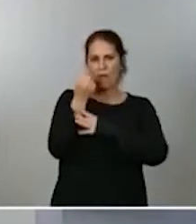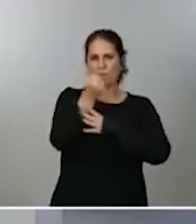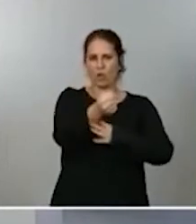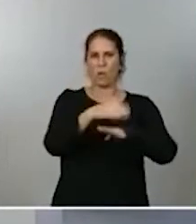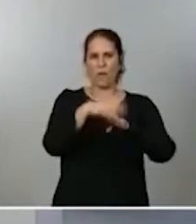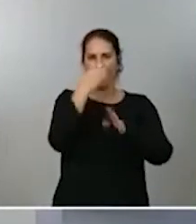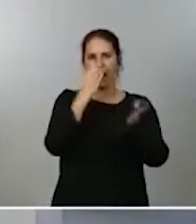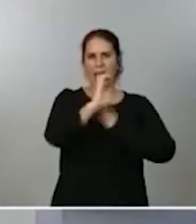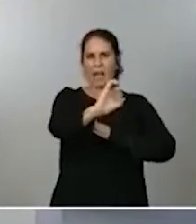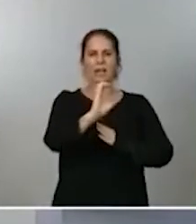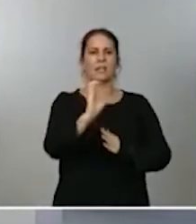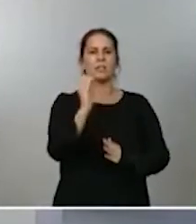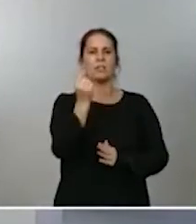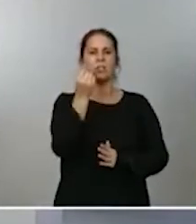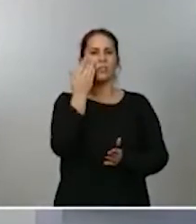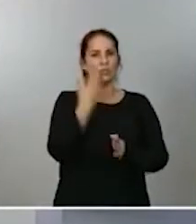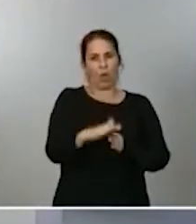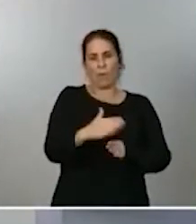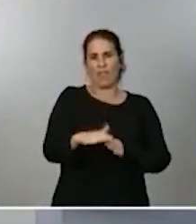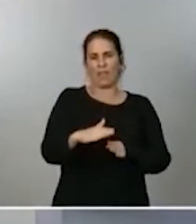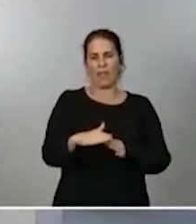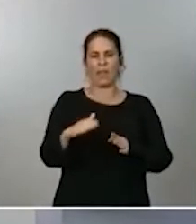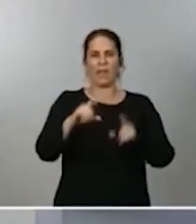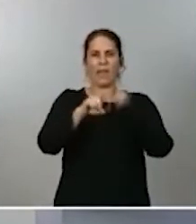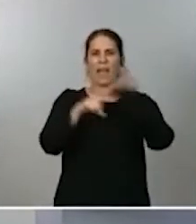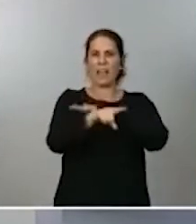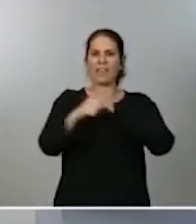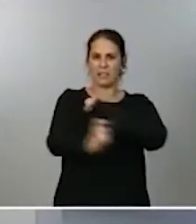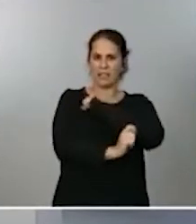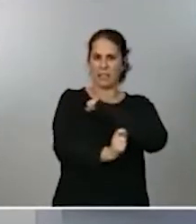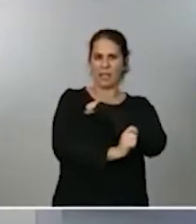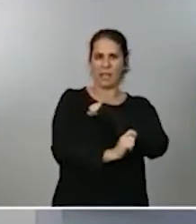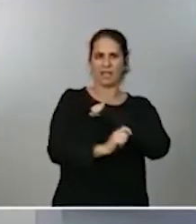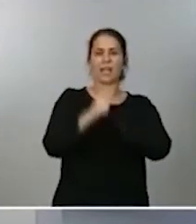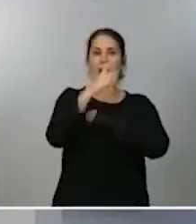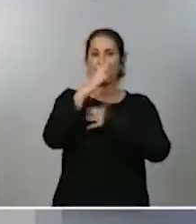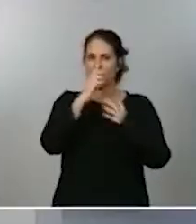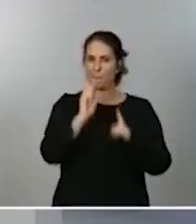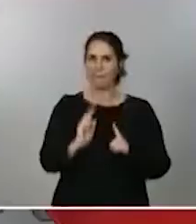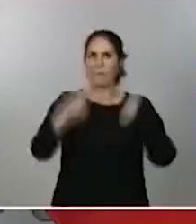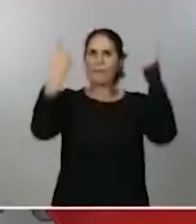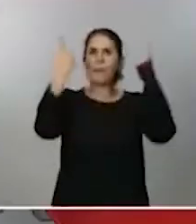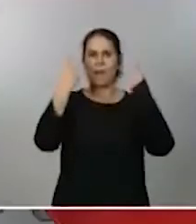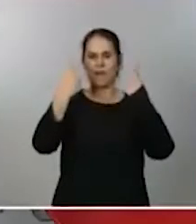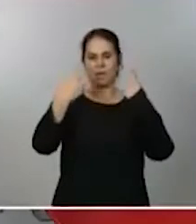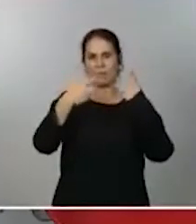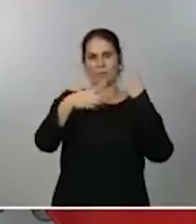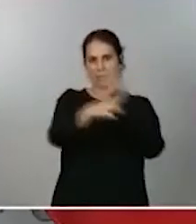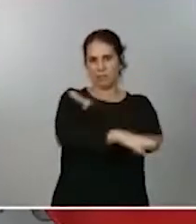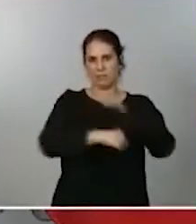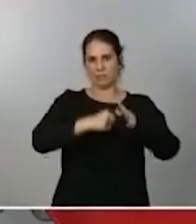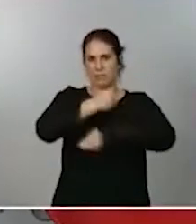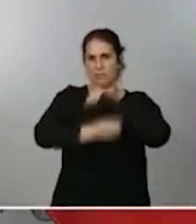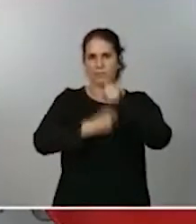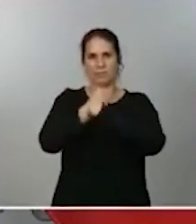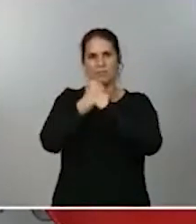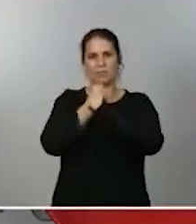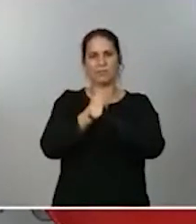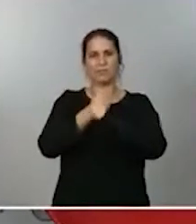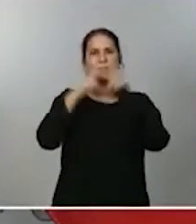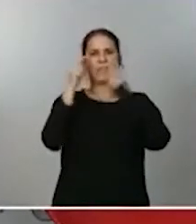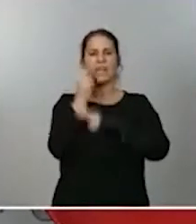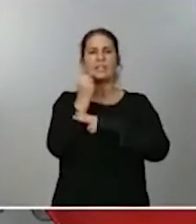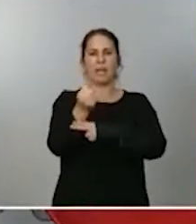Empresas Estratégicas la aprobación de la primera operación, cargo a este fondo, una operación de respaldo público